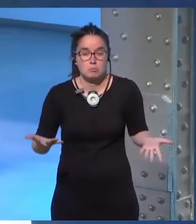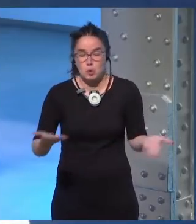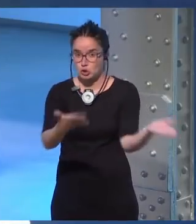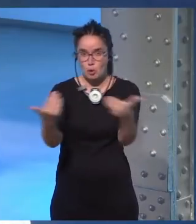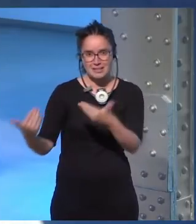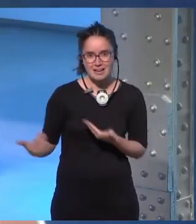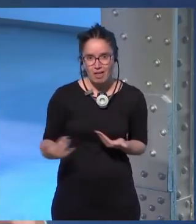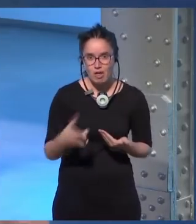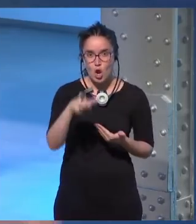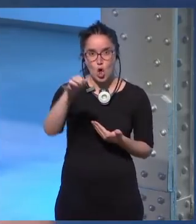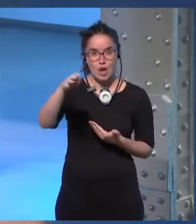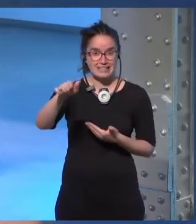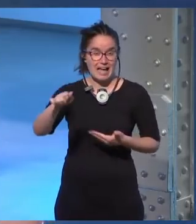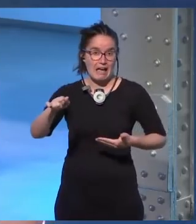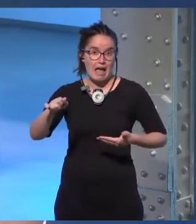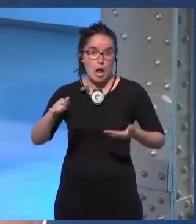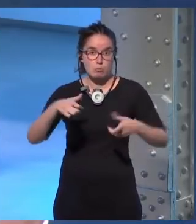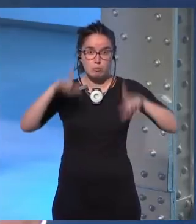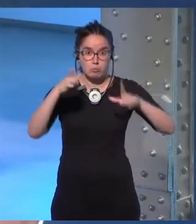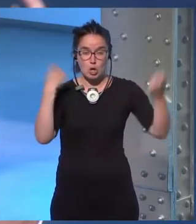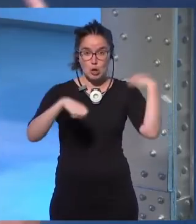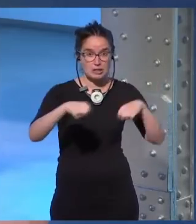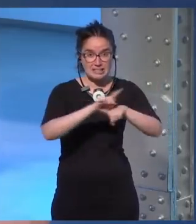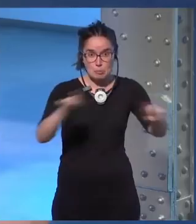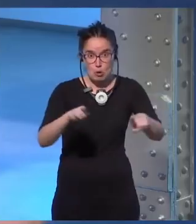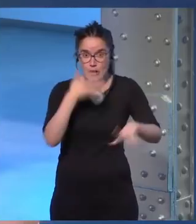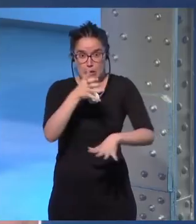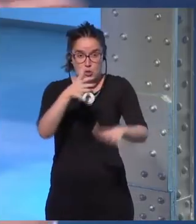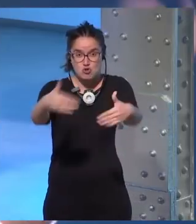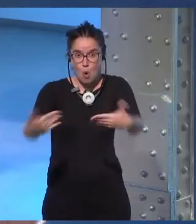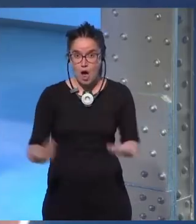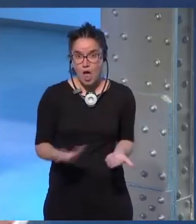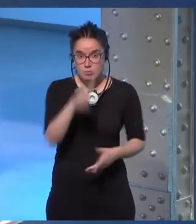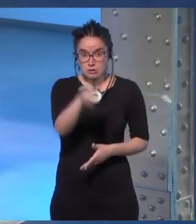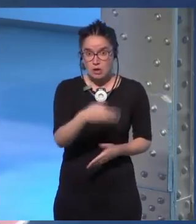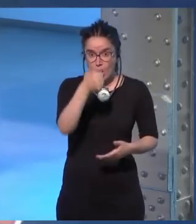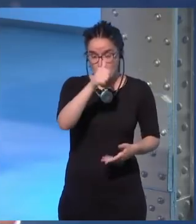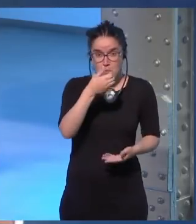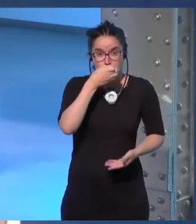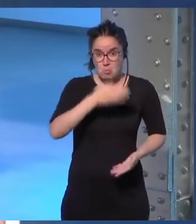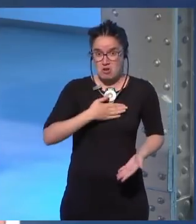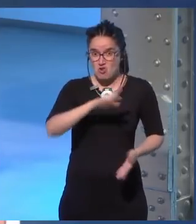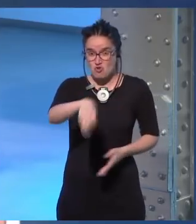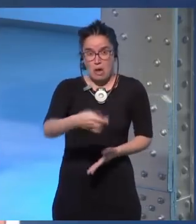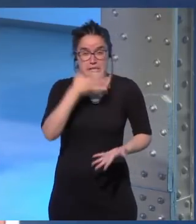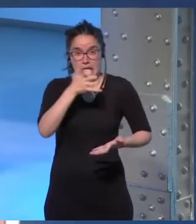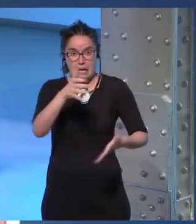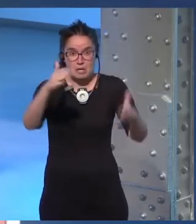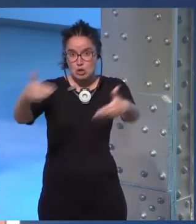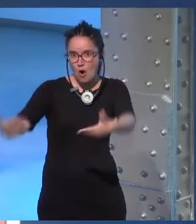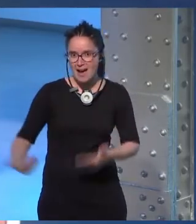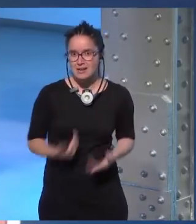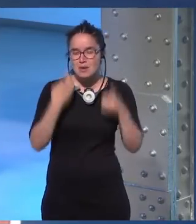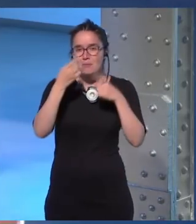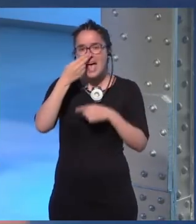no pasa nada, en Lolita el prota tampoco es agradable. Y nadie se queja. No es un buen tipo. Y nadie se queja. Me interesa